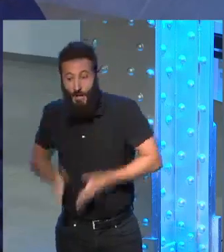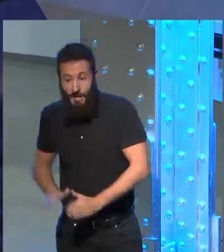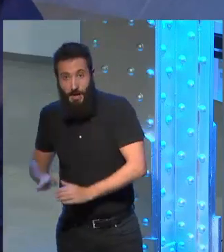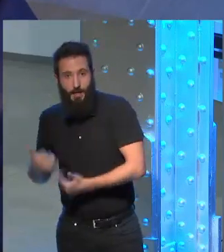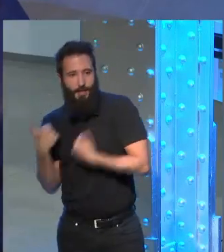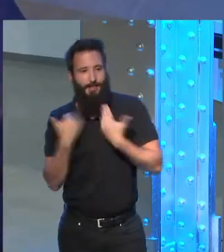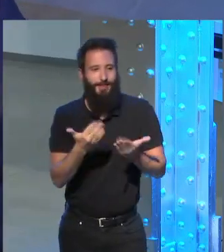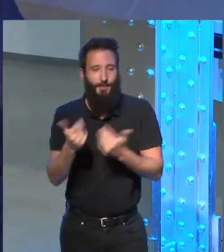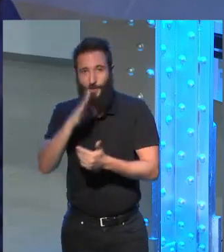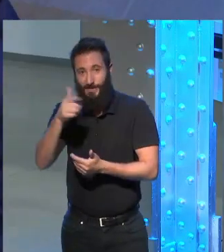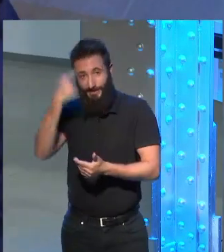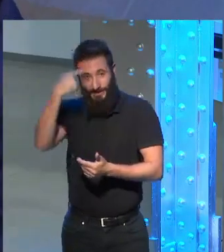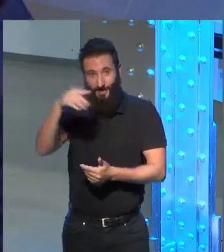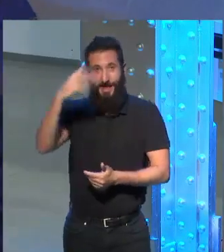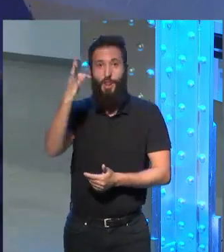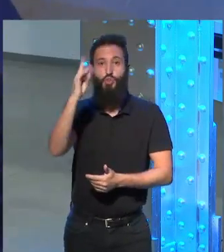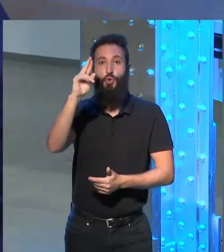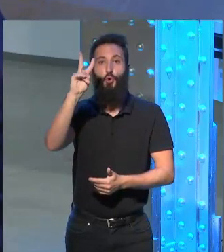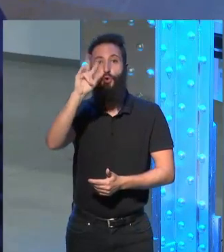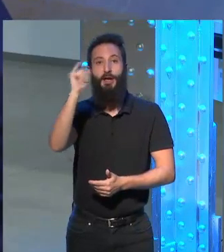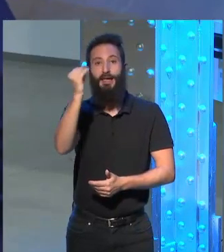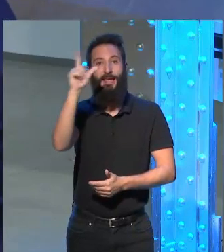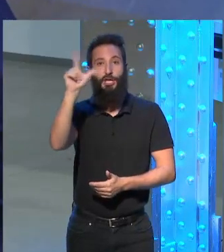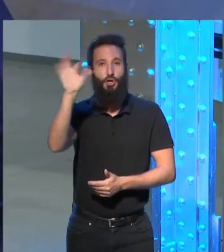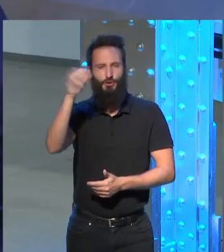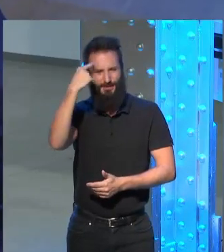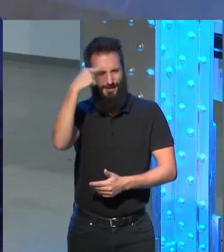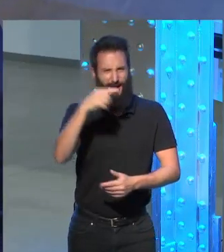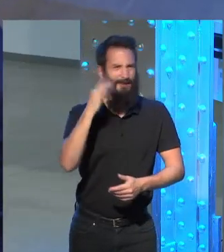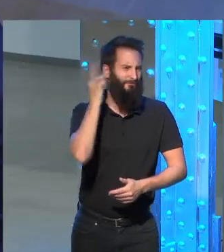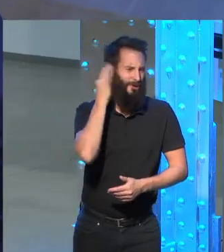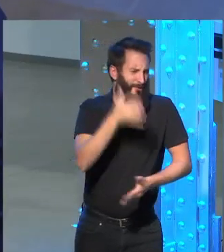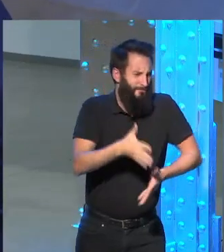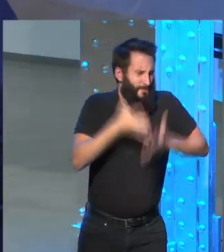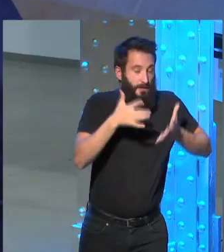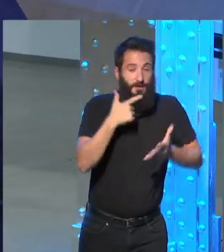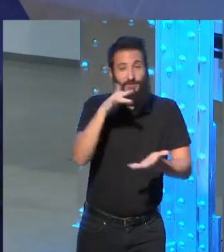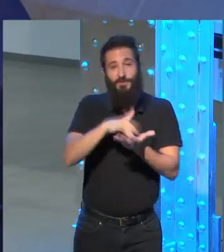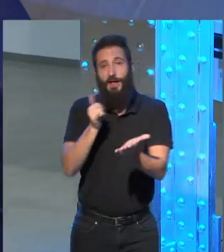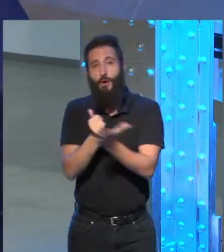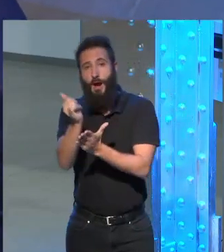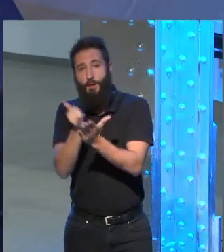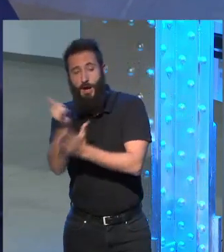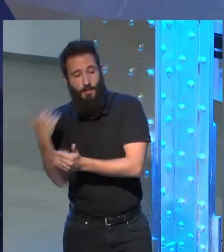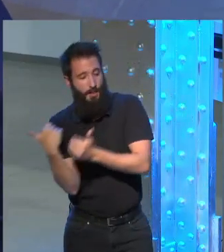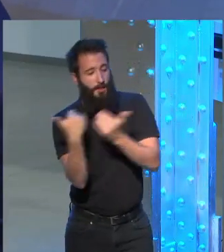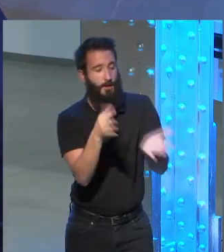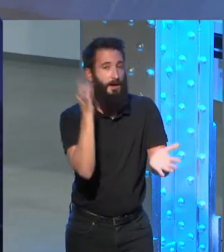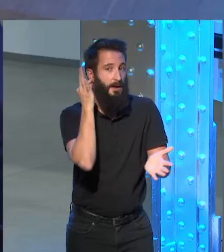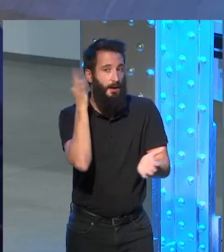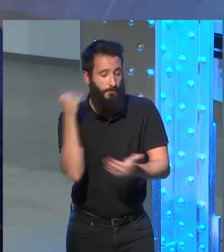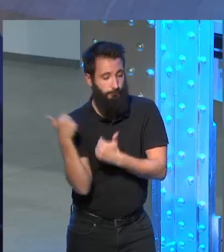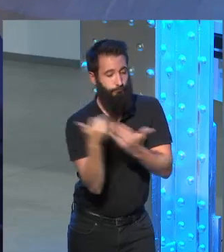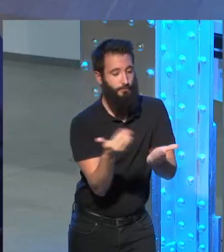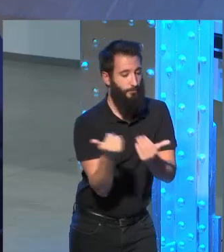gustaban mucho las mujeres y que le regalaban entonces yo pues conversando con un médico